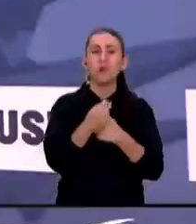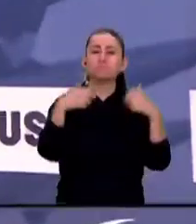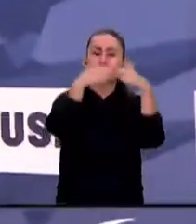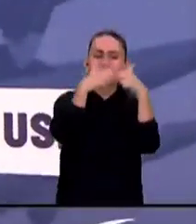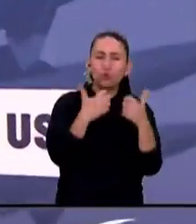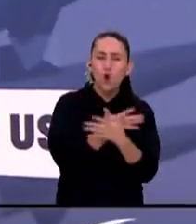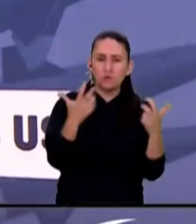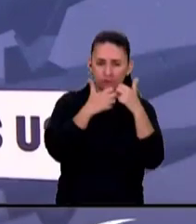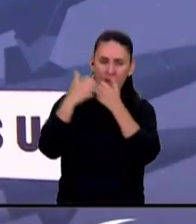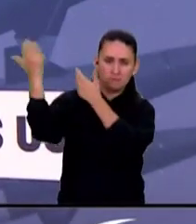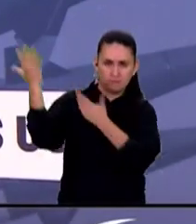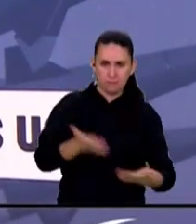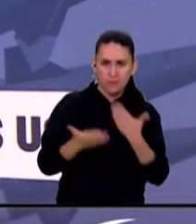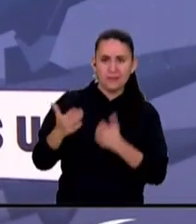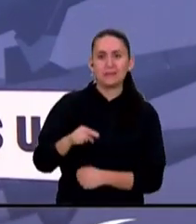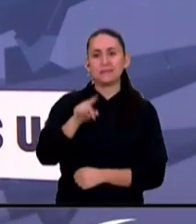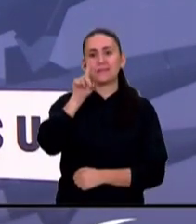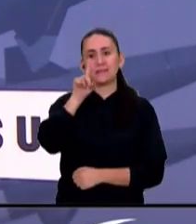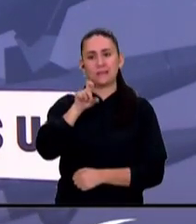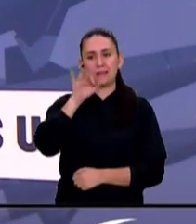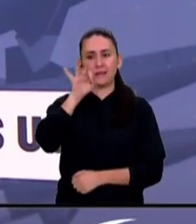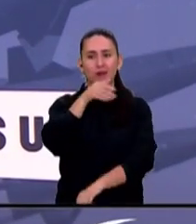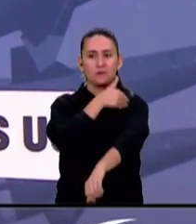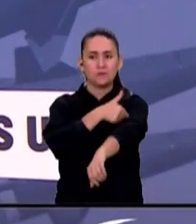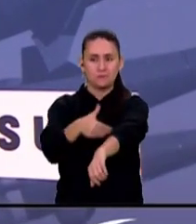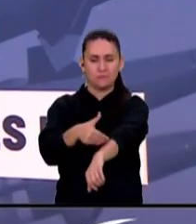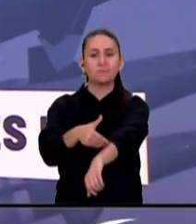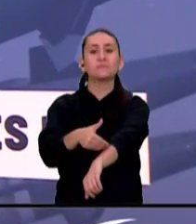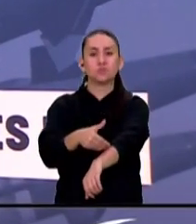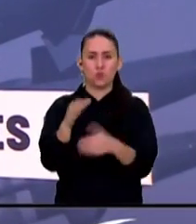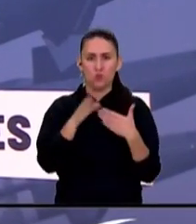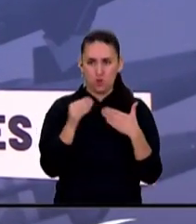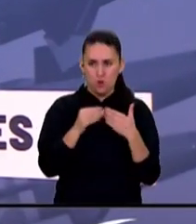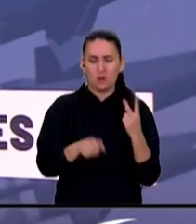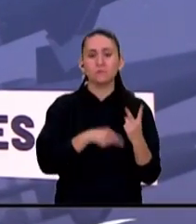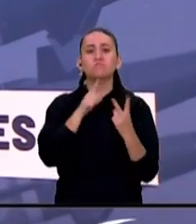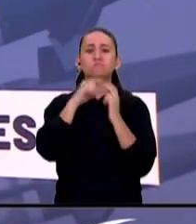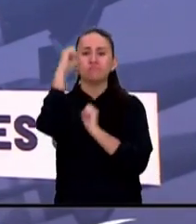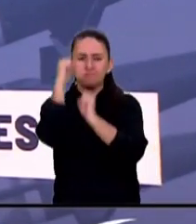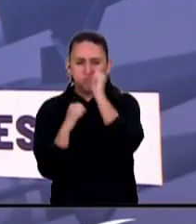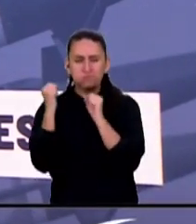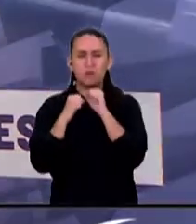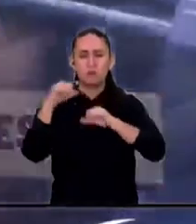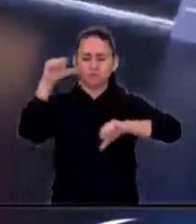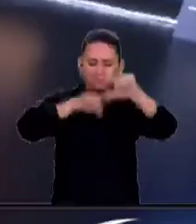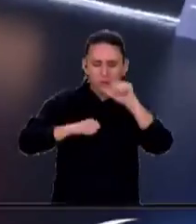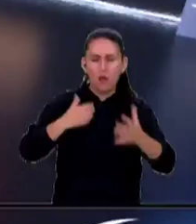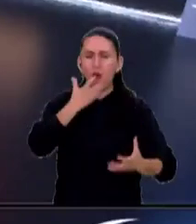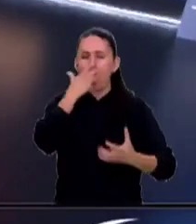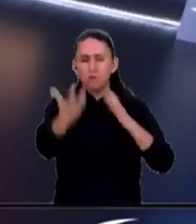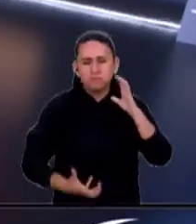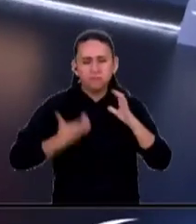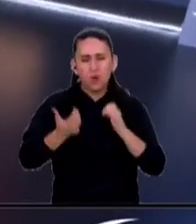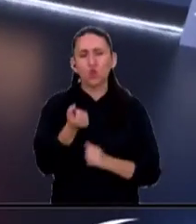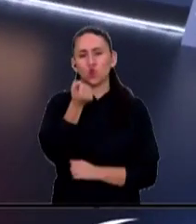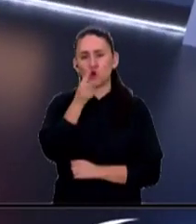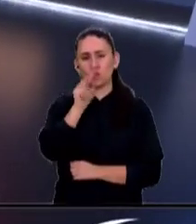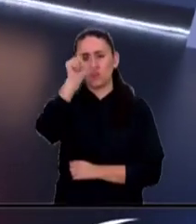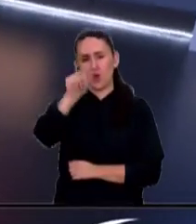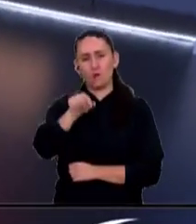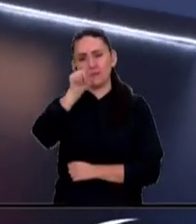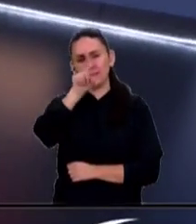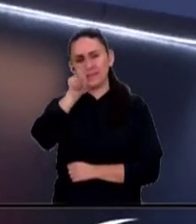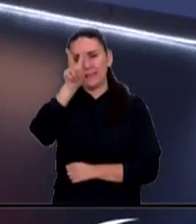eléctricos, 36,64 millones de dólares. Maquinaria, reactores nucleares y calderas, 12,67